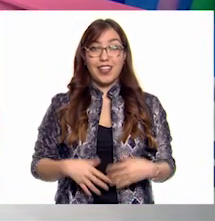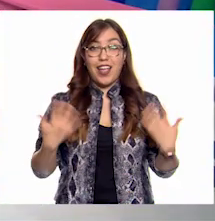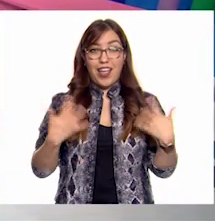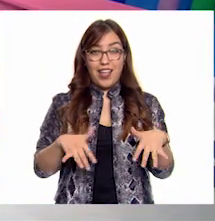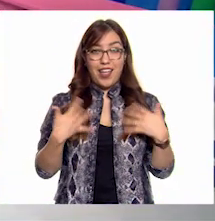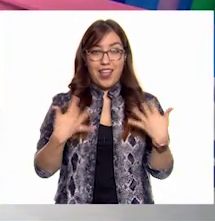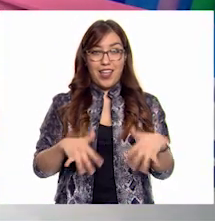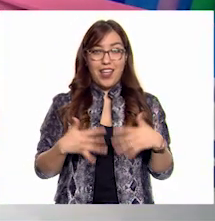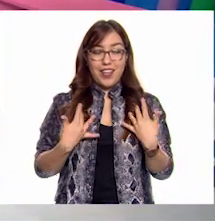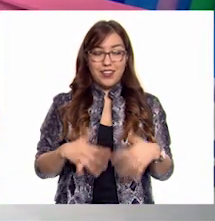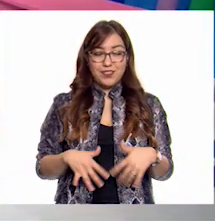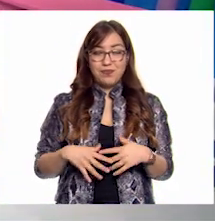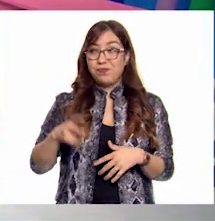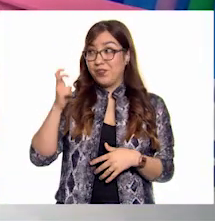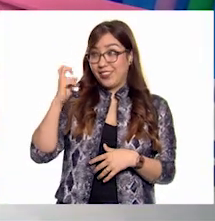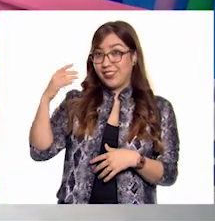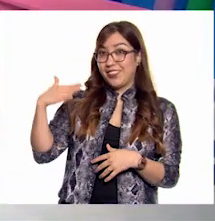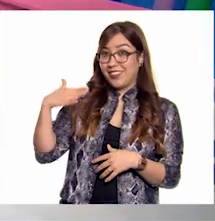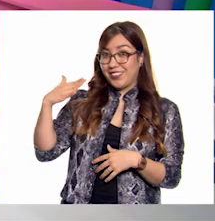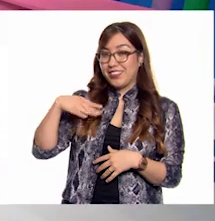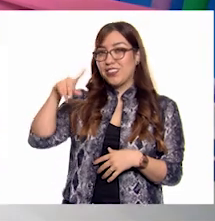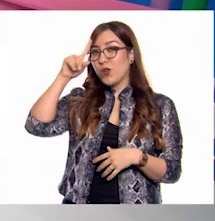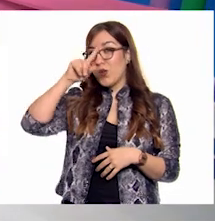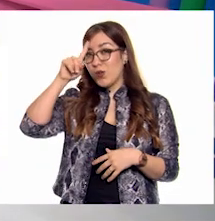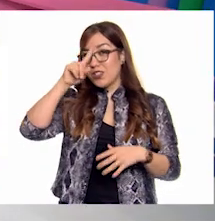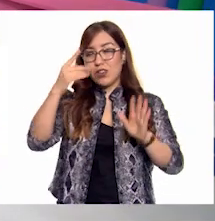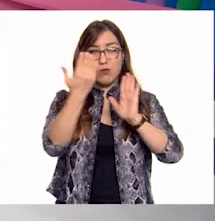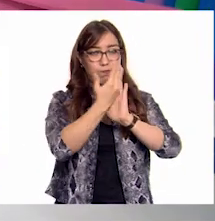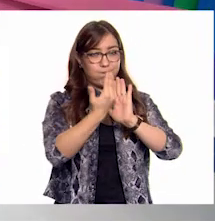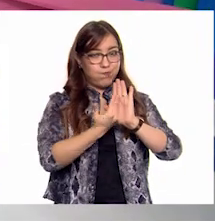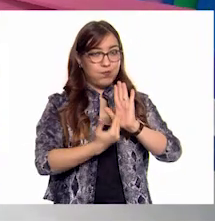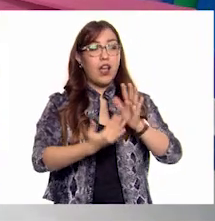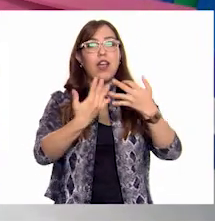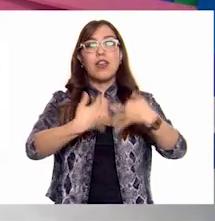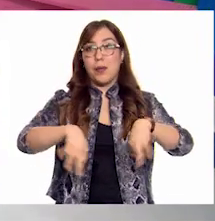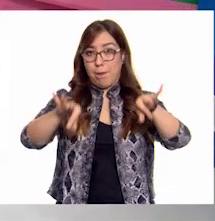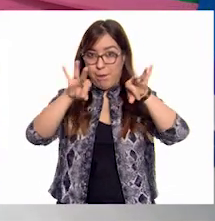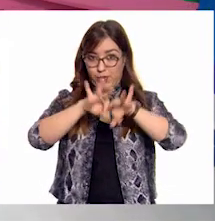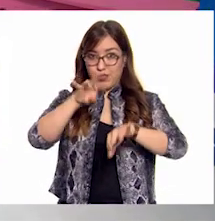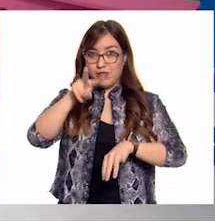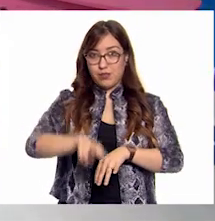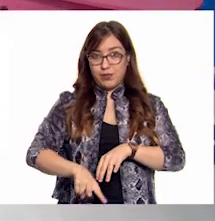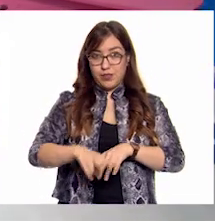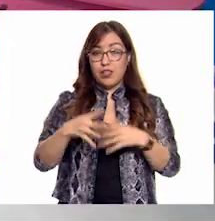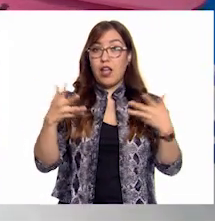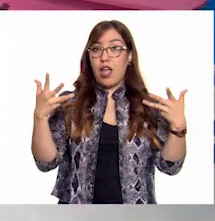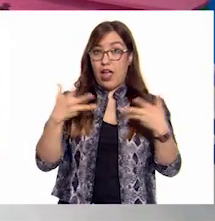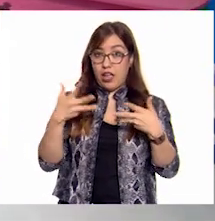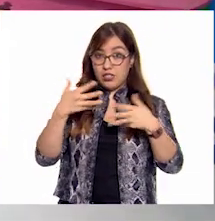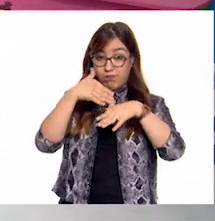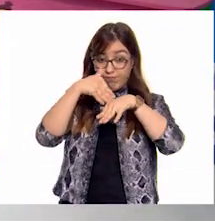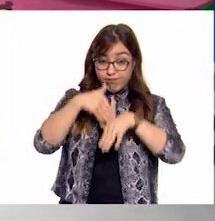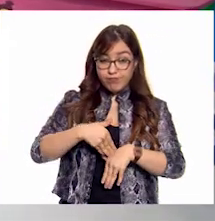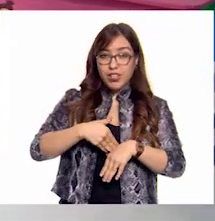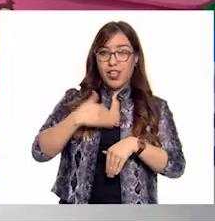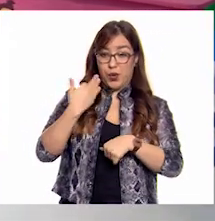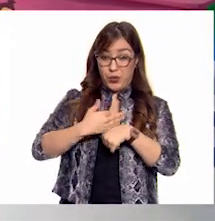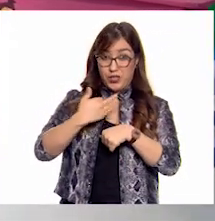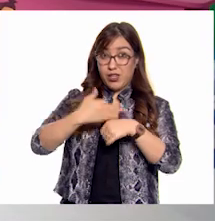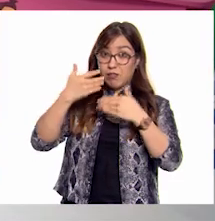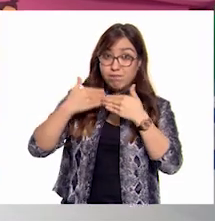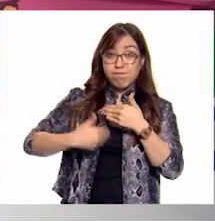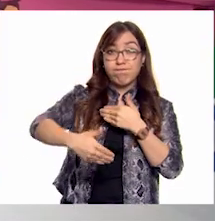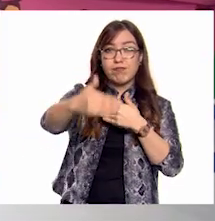Todas las recomendaciones de Jolisto son muy importantes. Debemos realizarlas ahora y siempre. Hay que